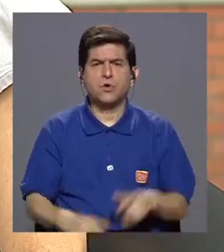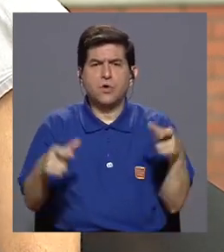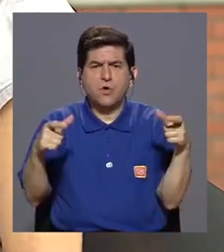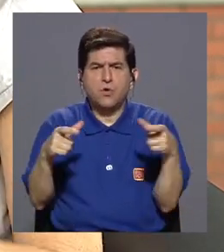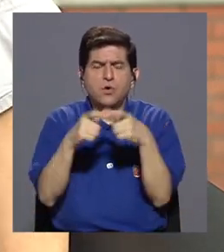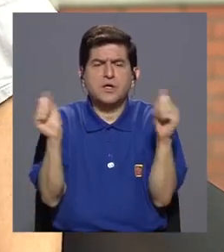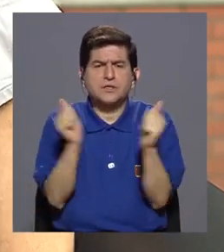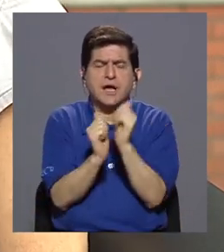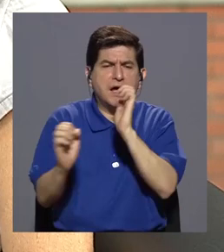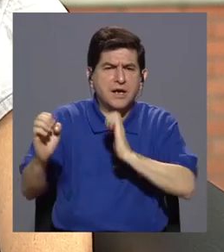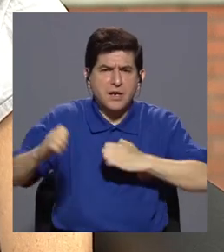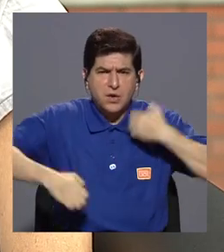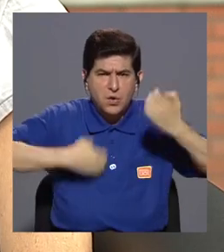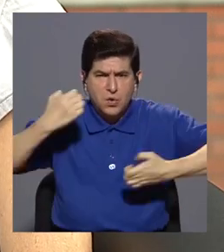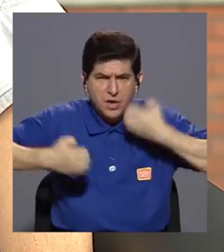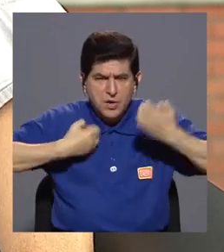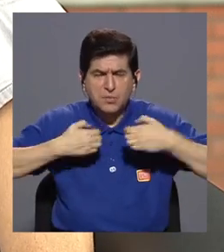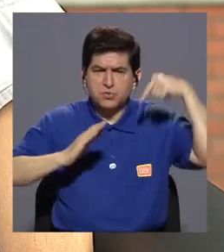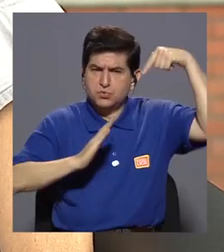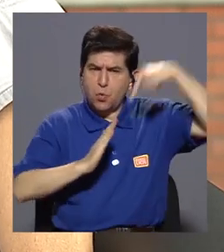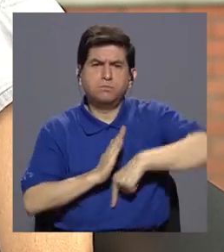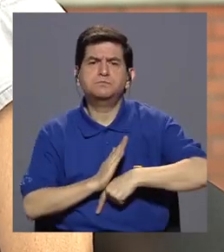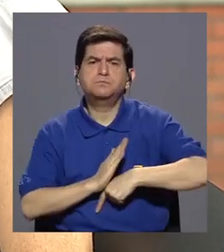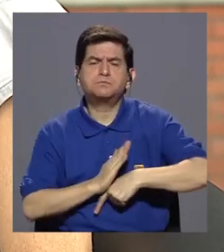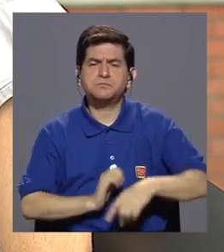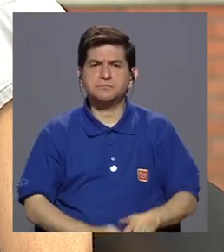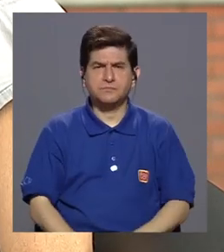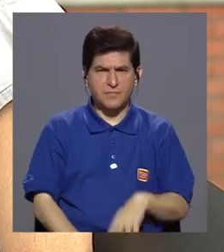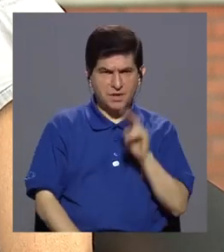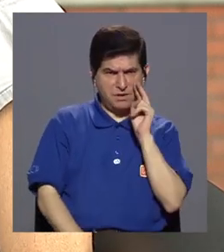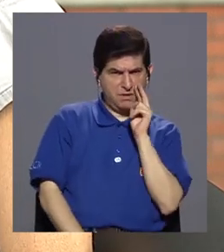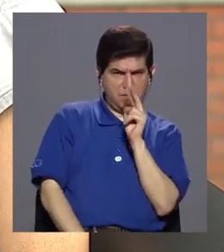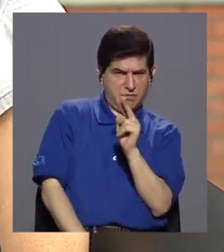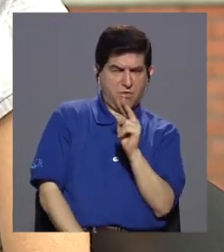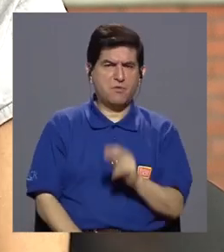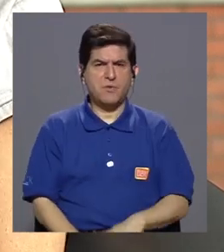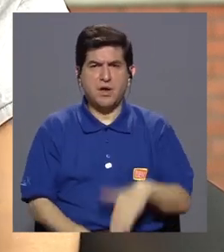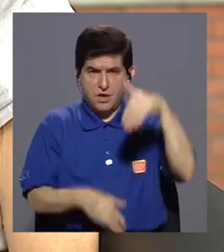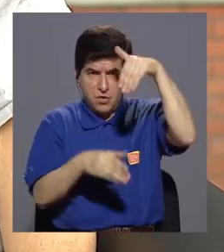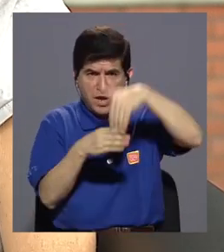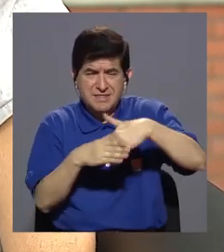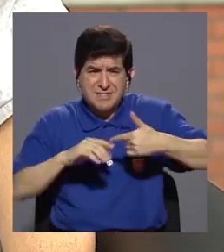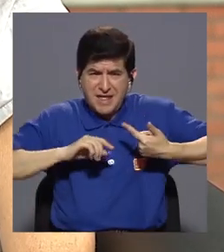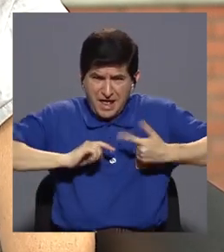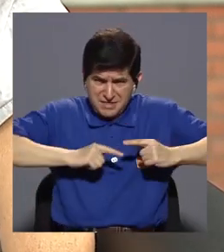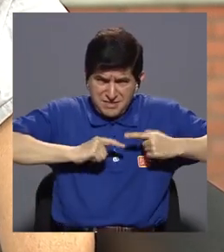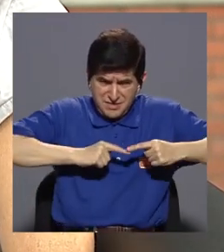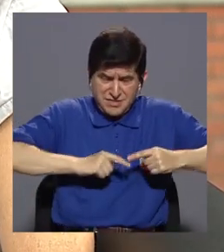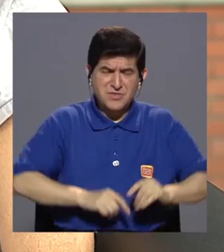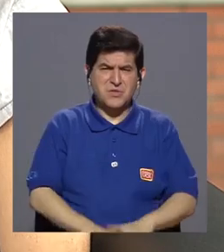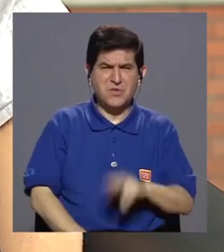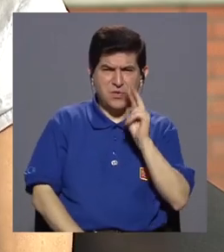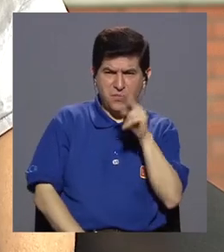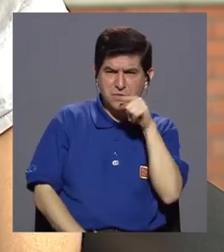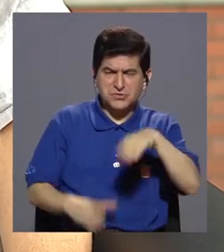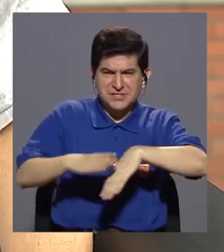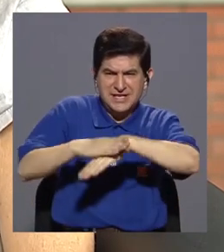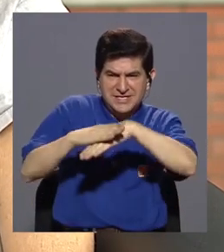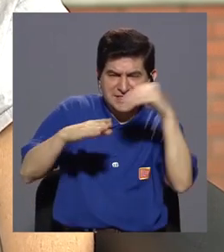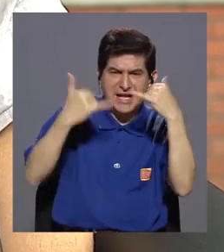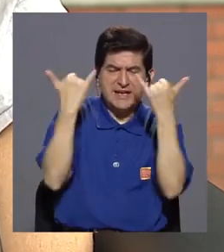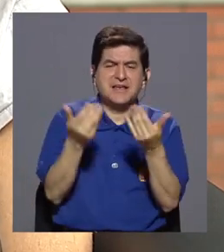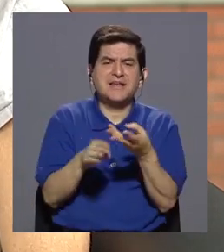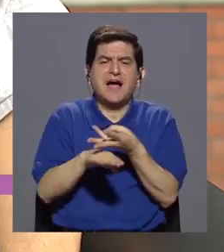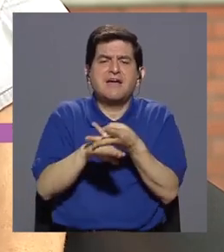tus emociones profundas? Te veo a ti entrar en tu dolor, te veo a ti salir de